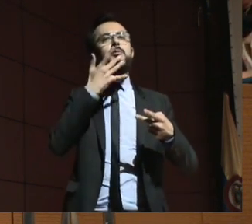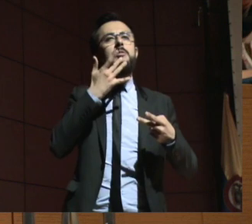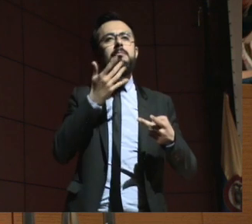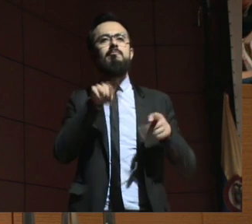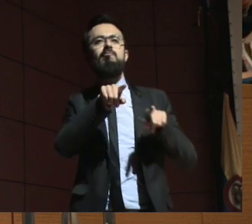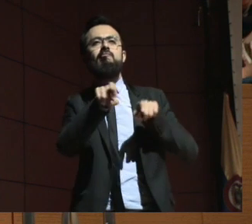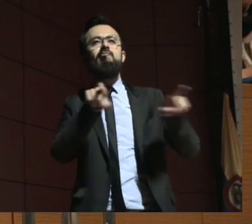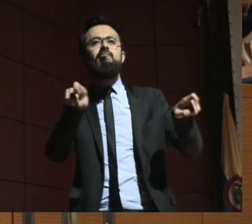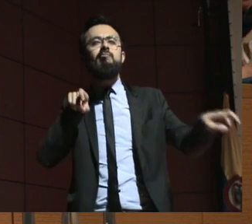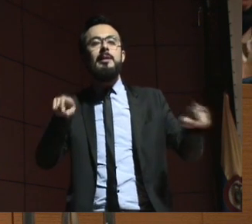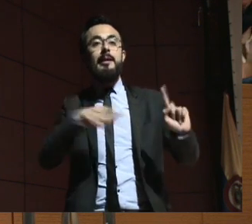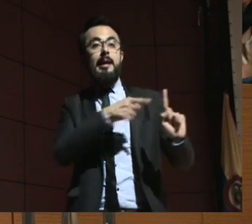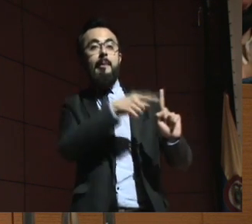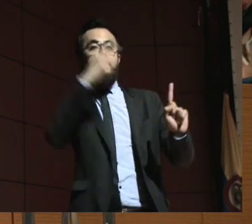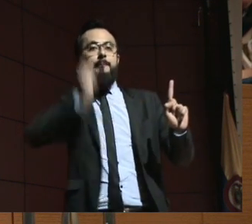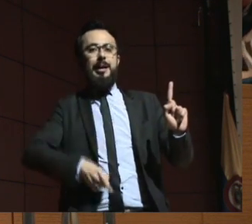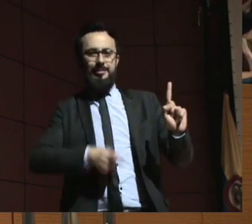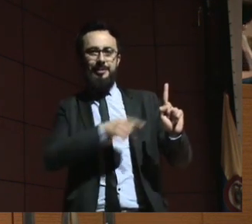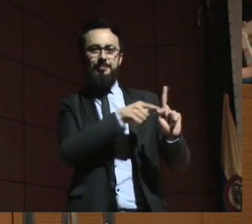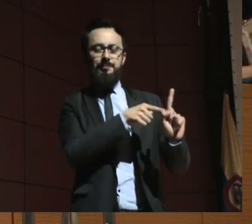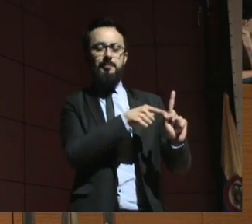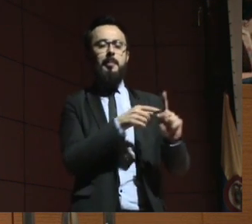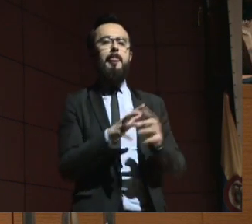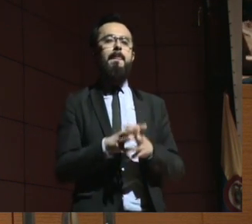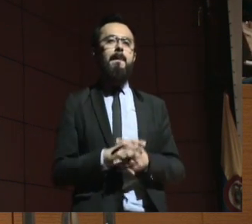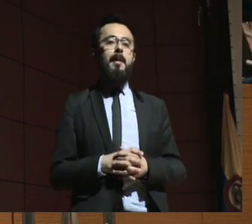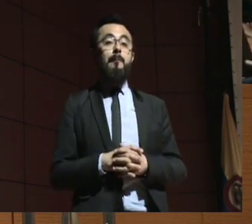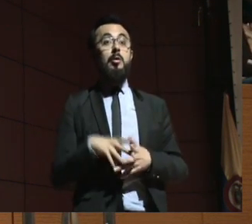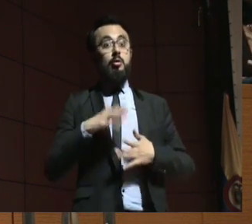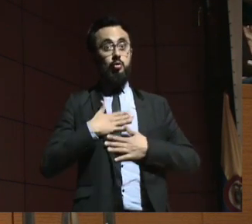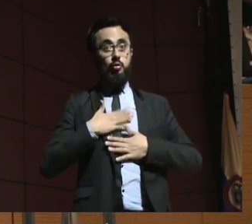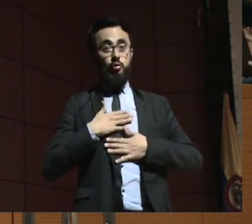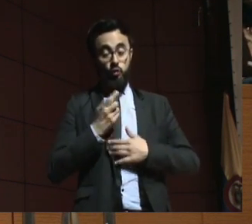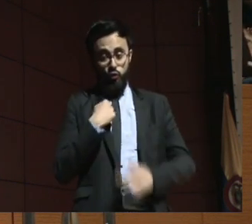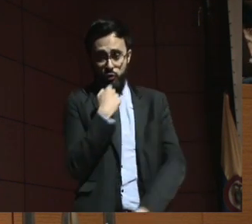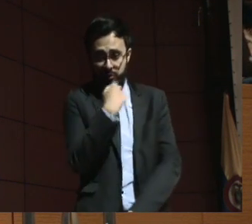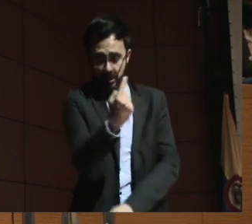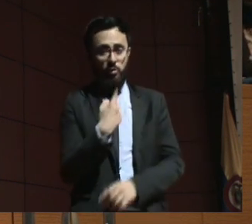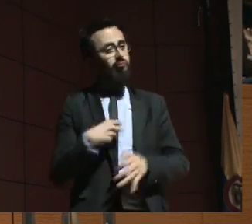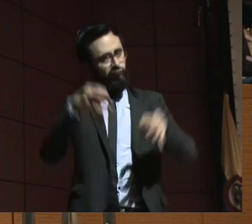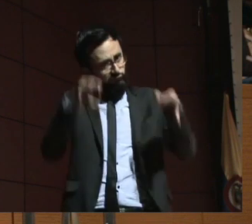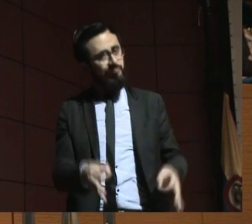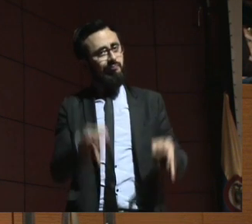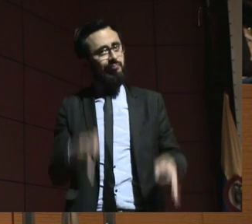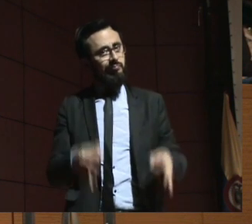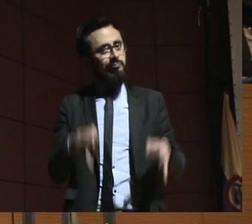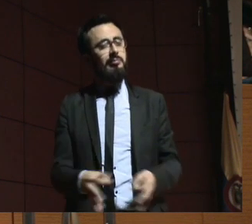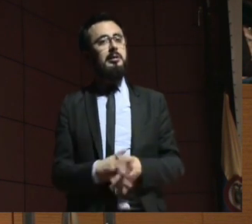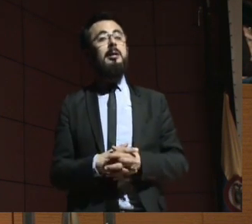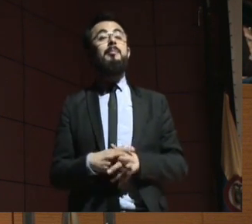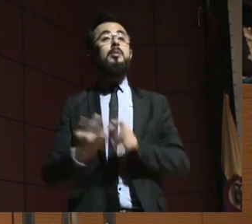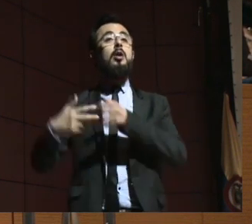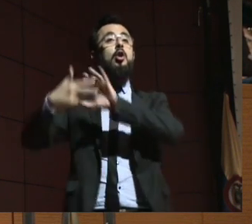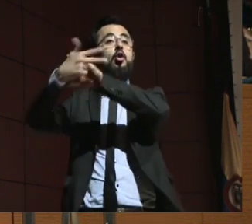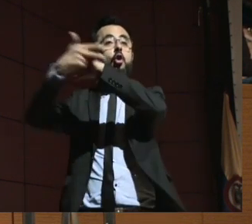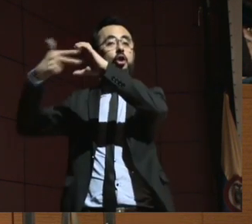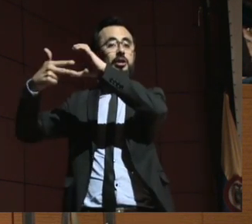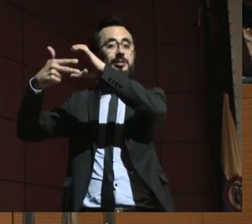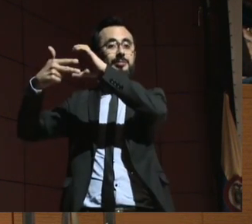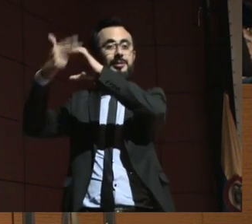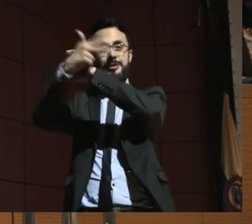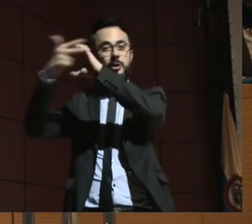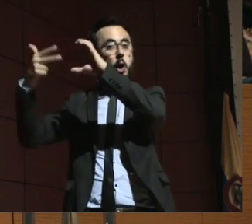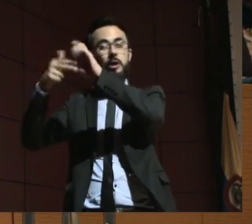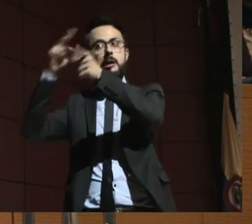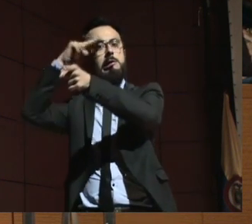es que decimos con tanta certeza, o digo con tanta certeza más bien, que la Corte Constitucional no entiende